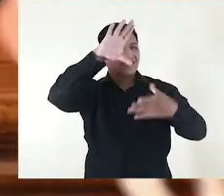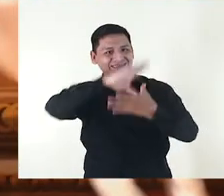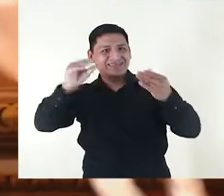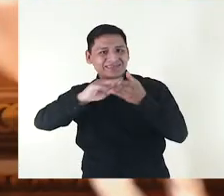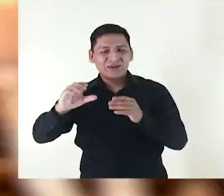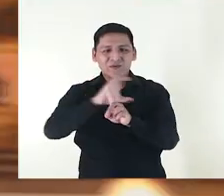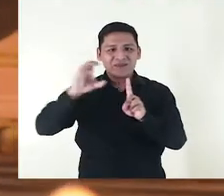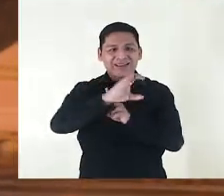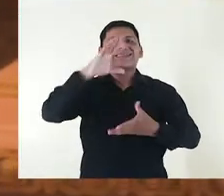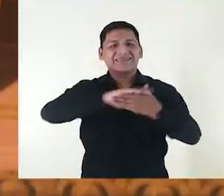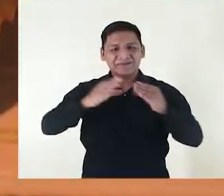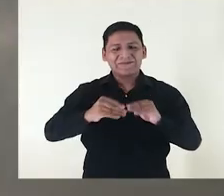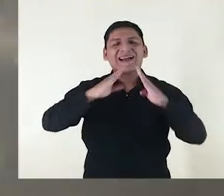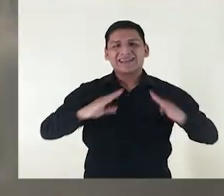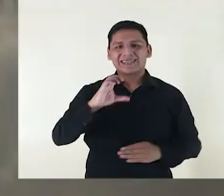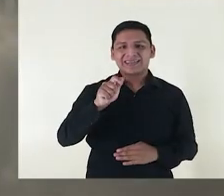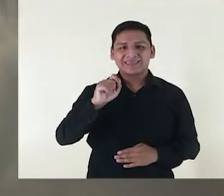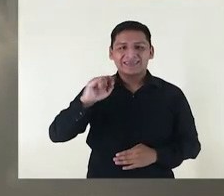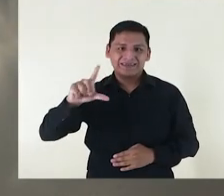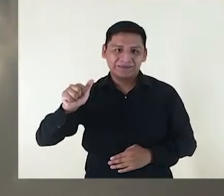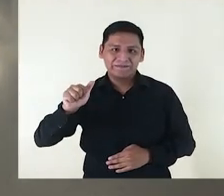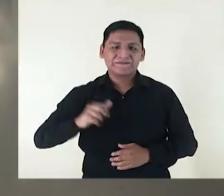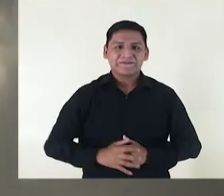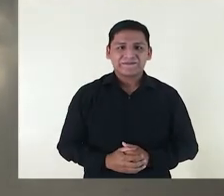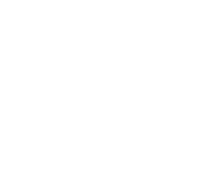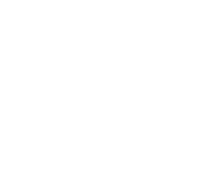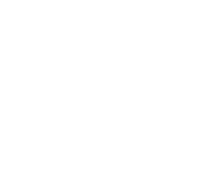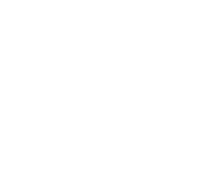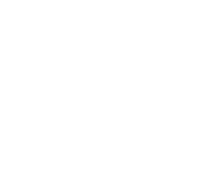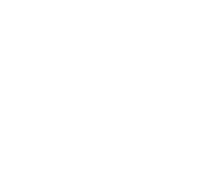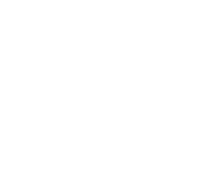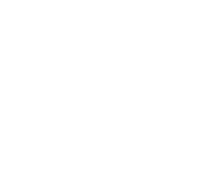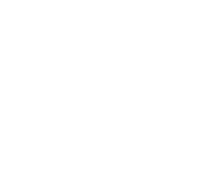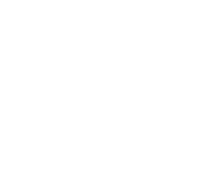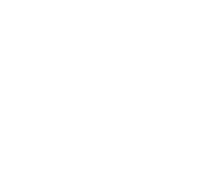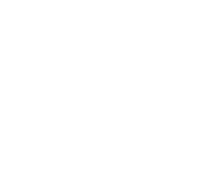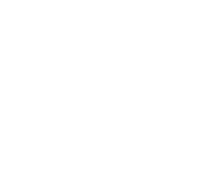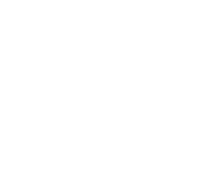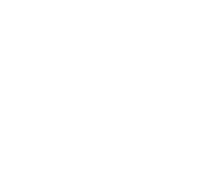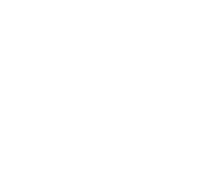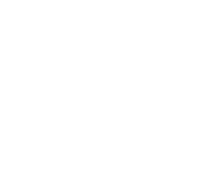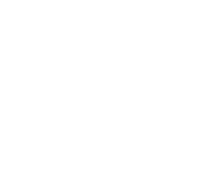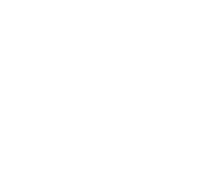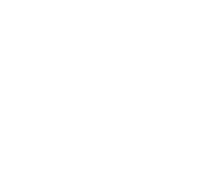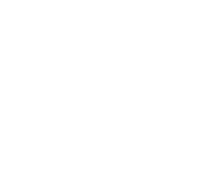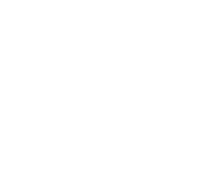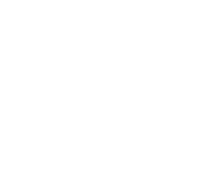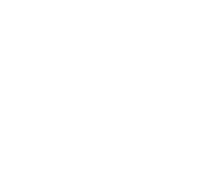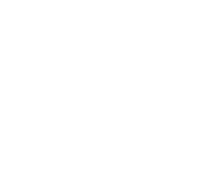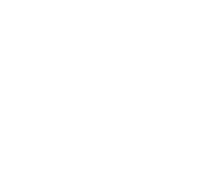Es patrimonio cultural e histórico. Es la casa Castilla. Nuestra Lima del Bicentenario